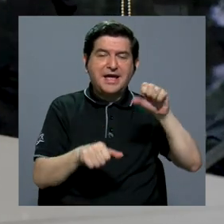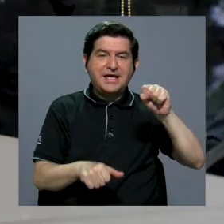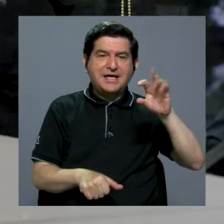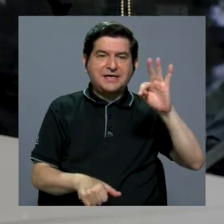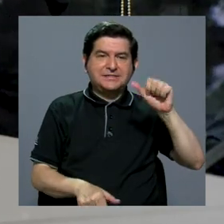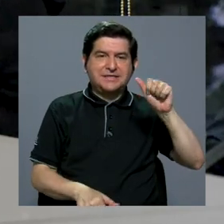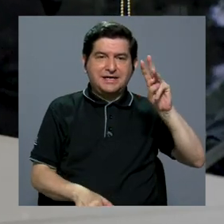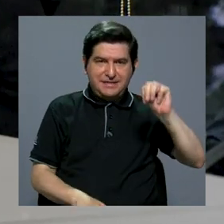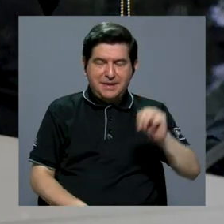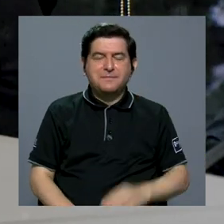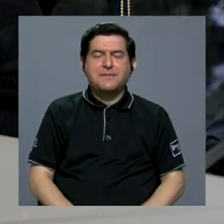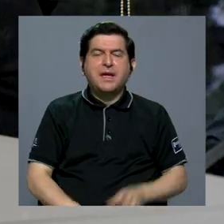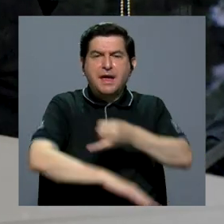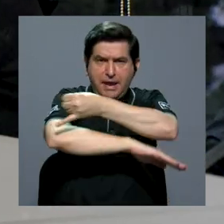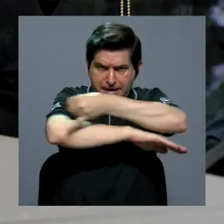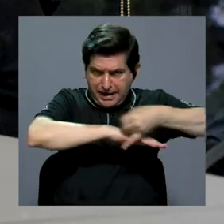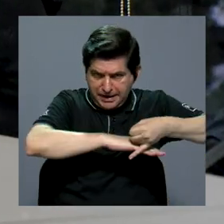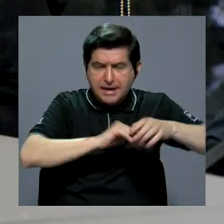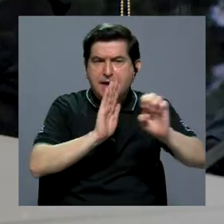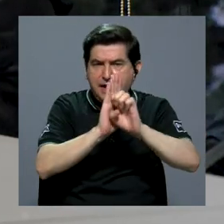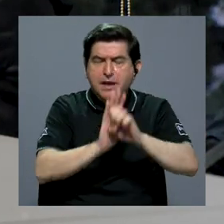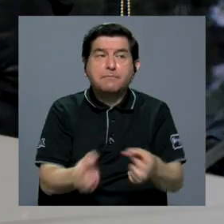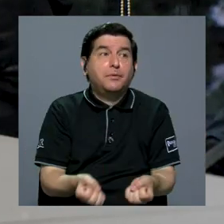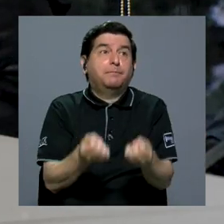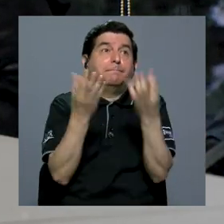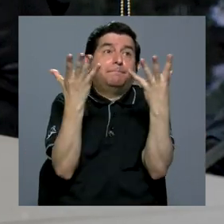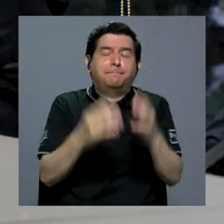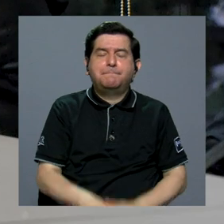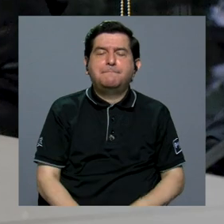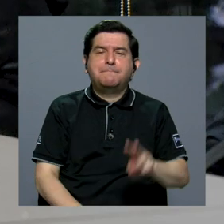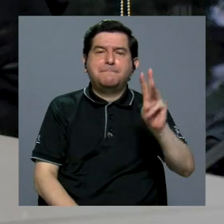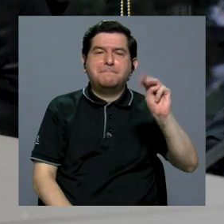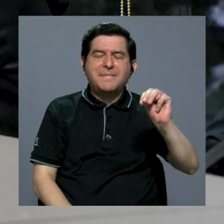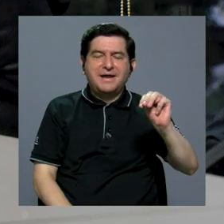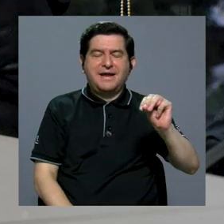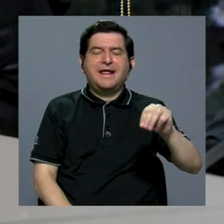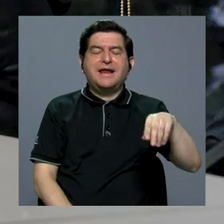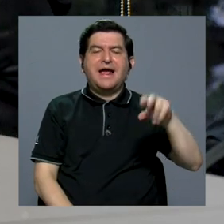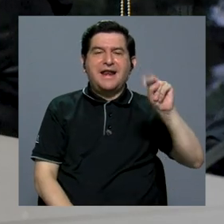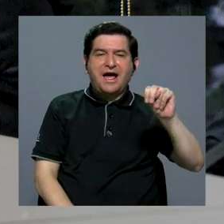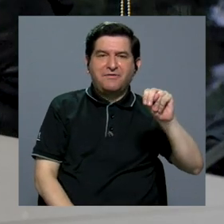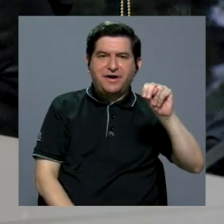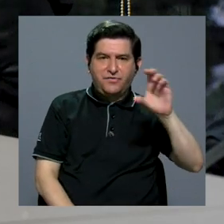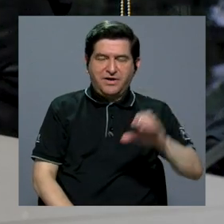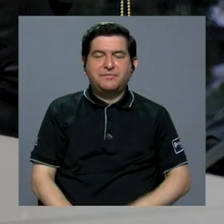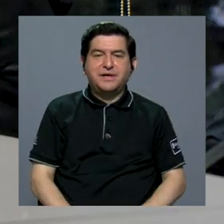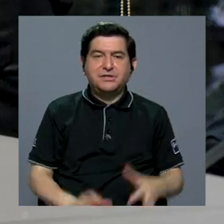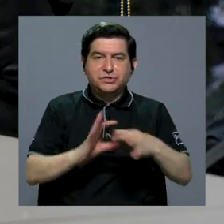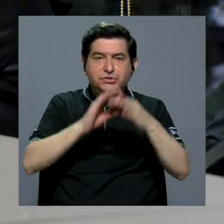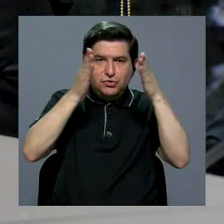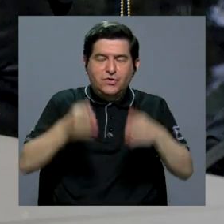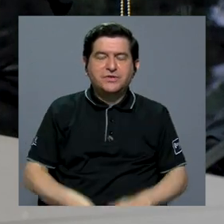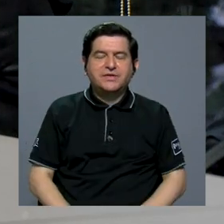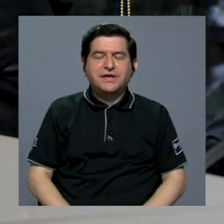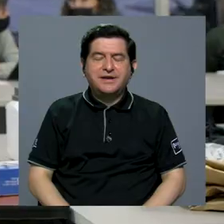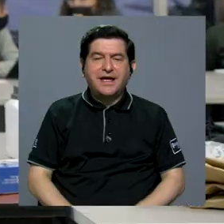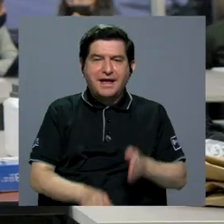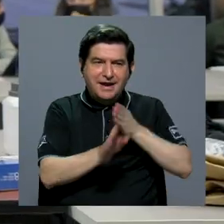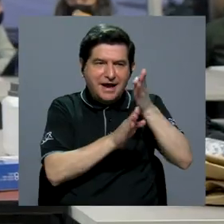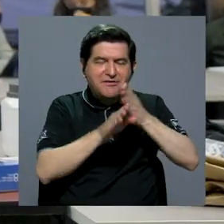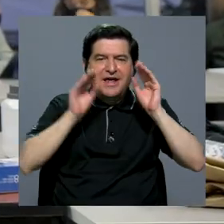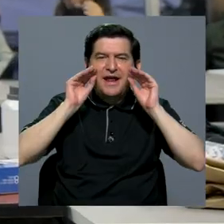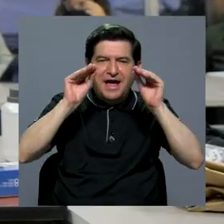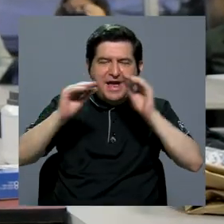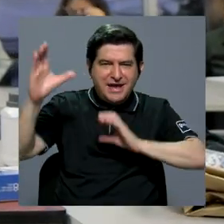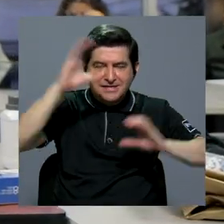STEAM, como la ingeniería, son múltiples. Marianela Navarro Camacho, coordinadora de la carrera de enseñanza de la